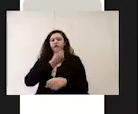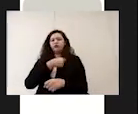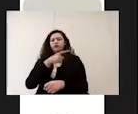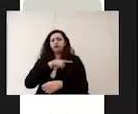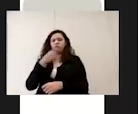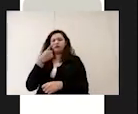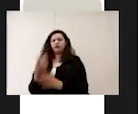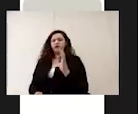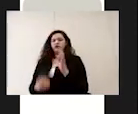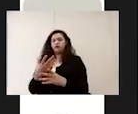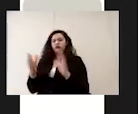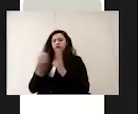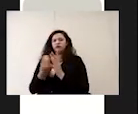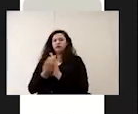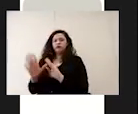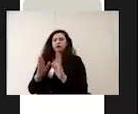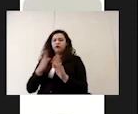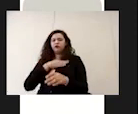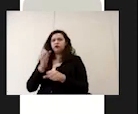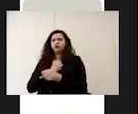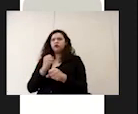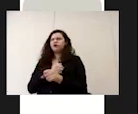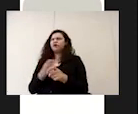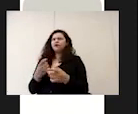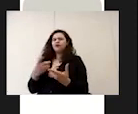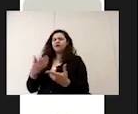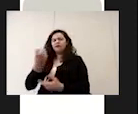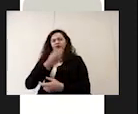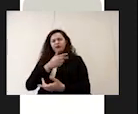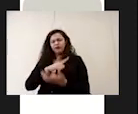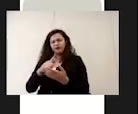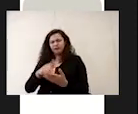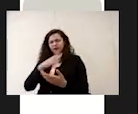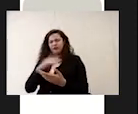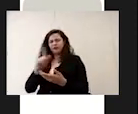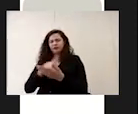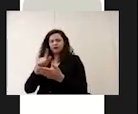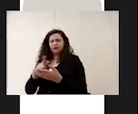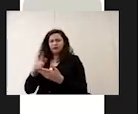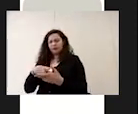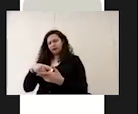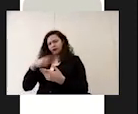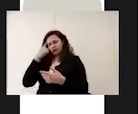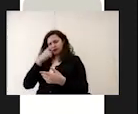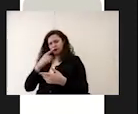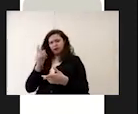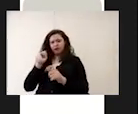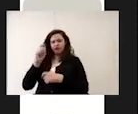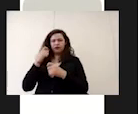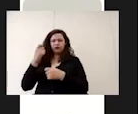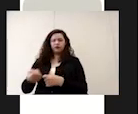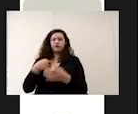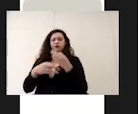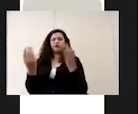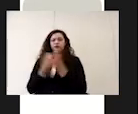no fumadores curso de capacitación en buenas prácticas de higiene y buenas prácticas de higiene en productos de la pesca todos estos son los cursos